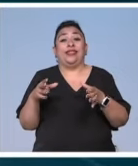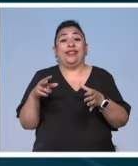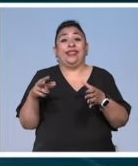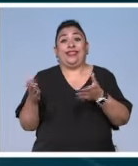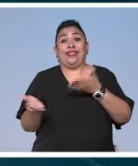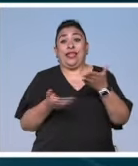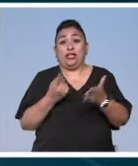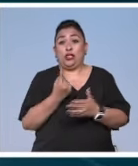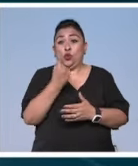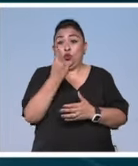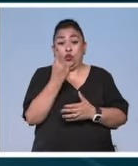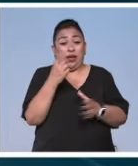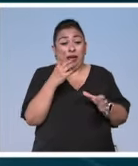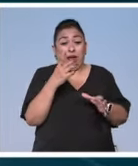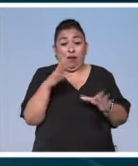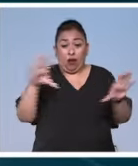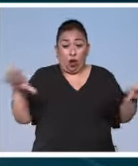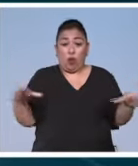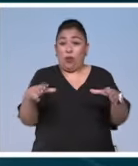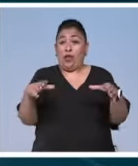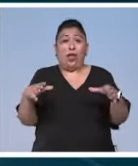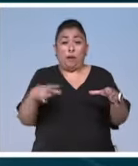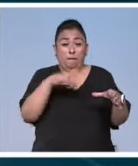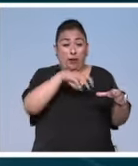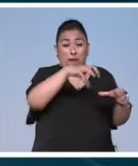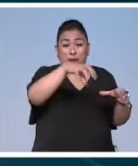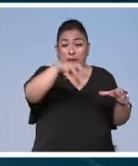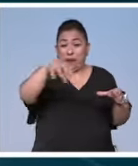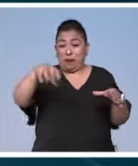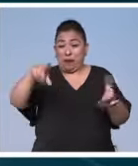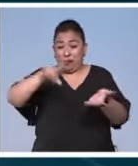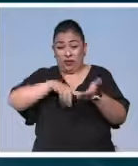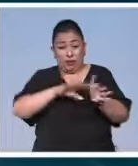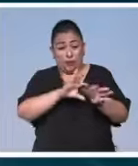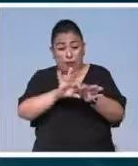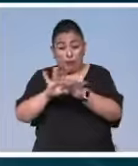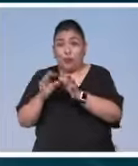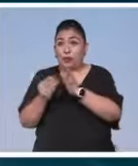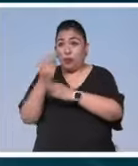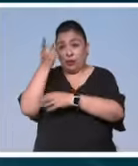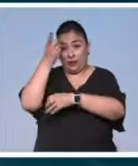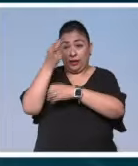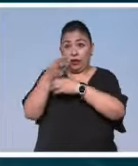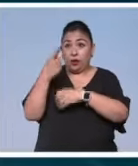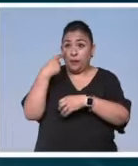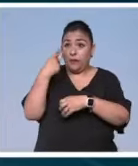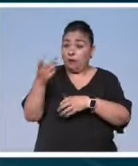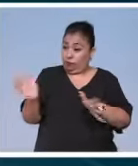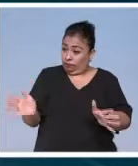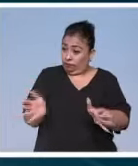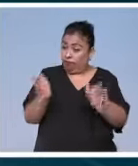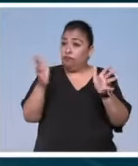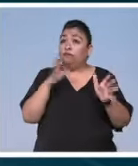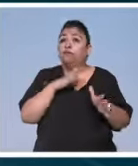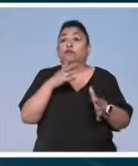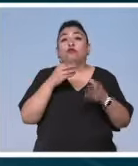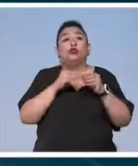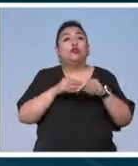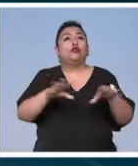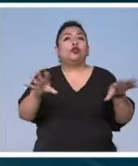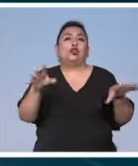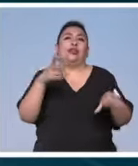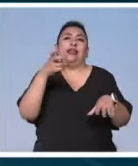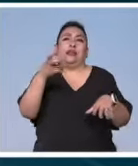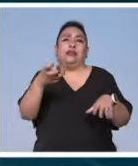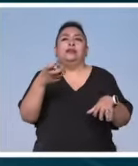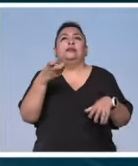comunidad, son múltiples comunidades. Esta nueva dirección buscará impulsar y fomentar la promoción y difusión de